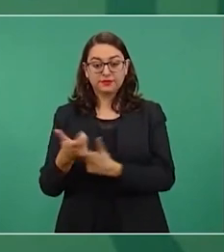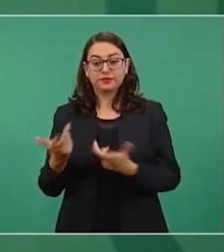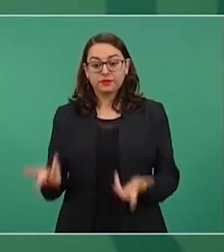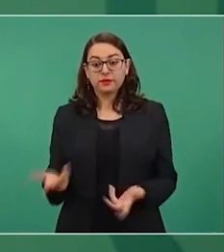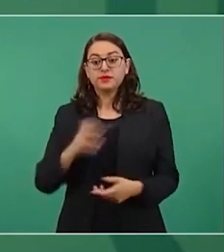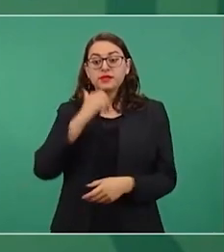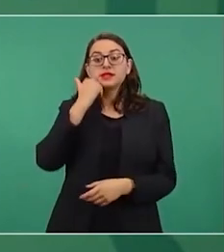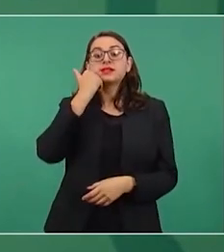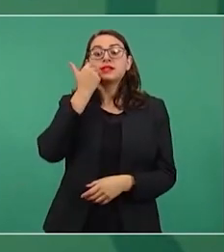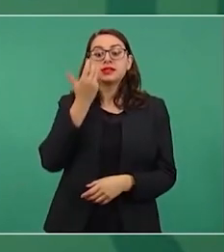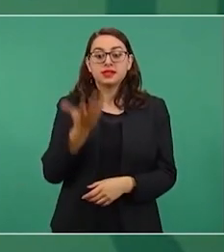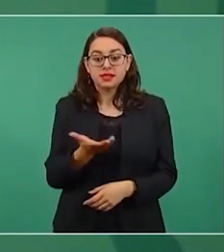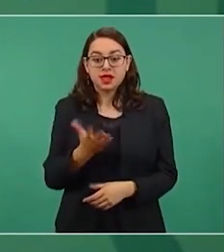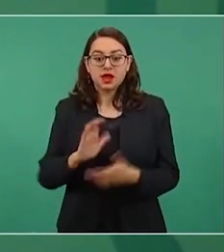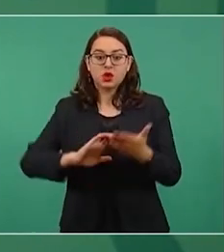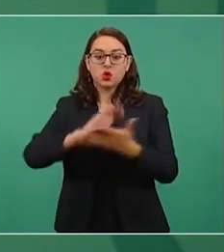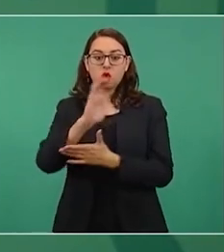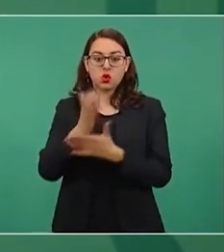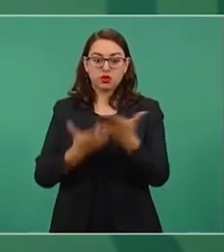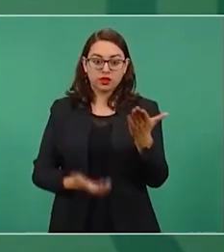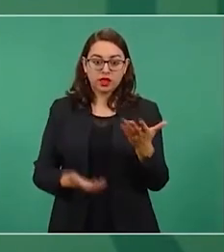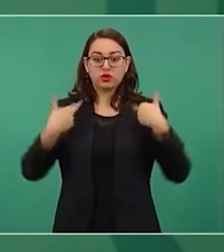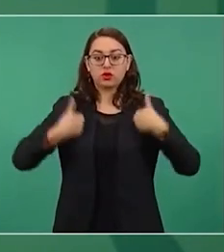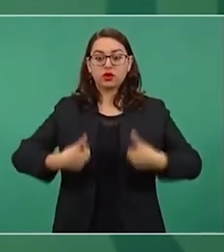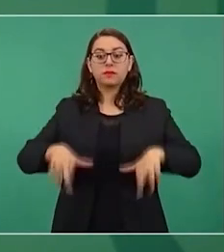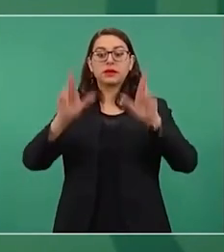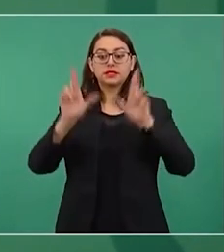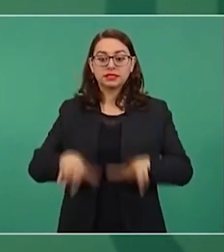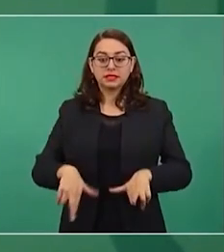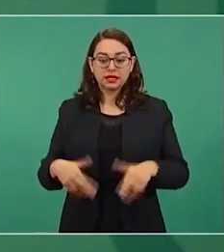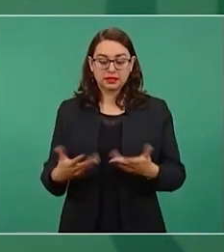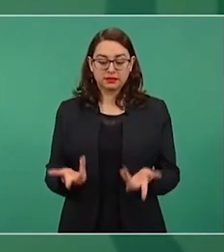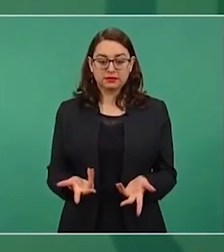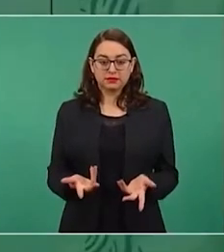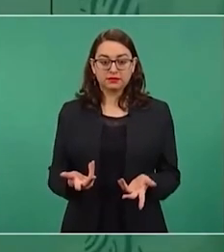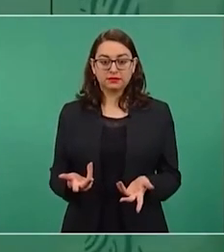administrar o representar a los trabajadores